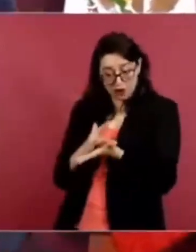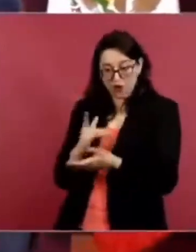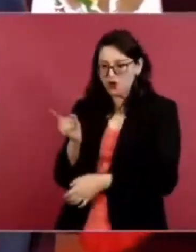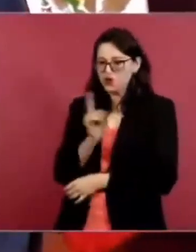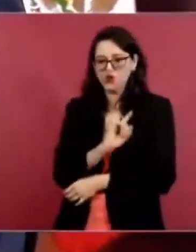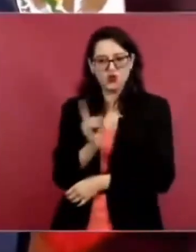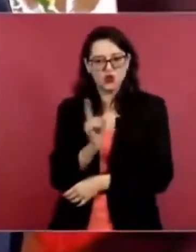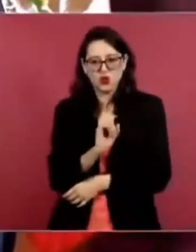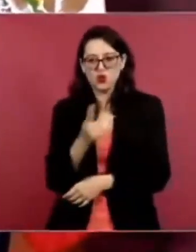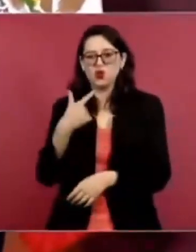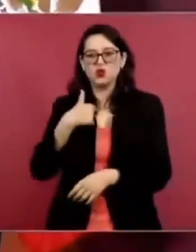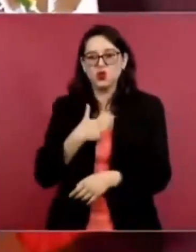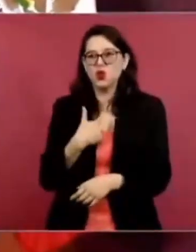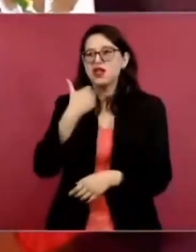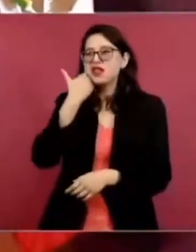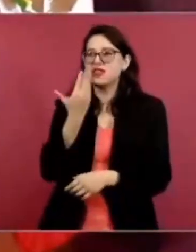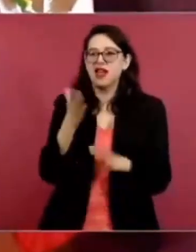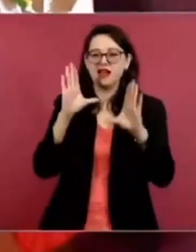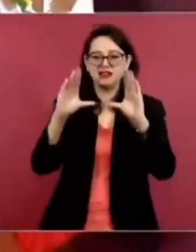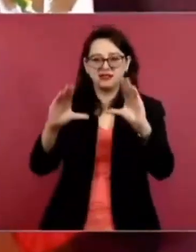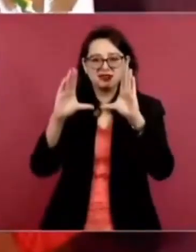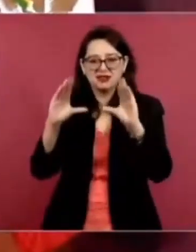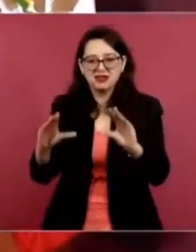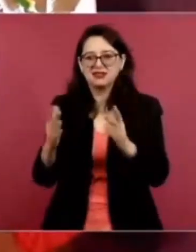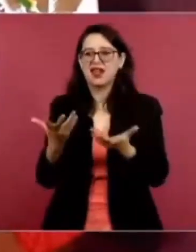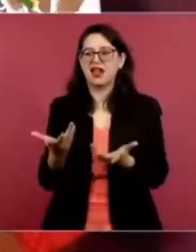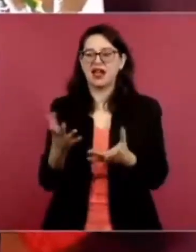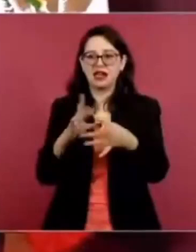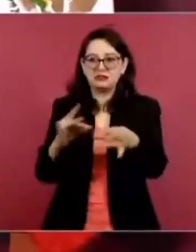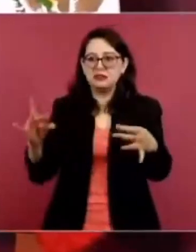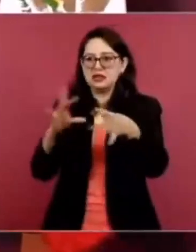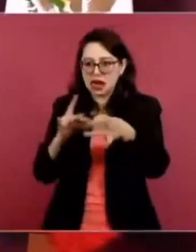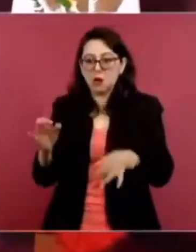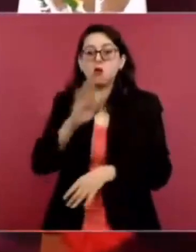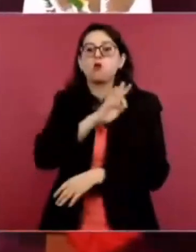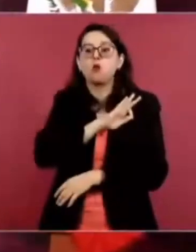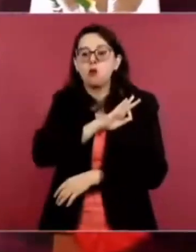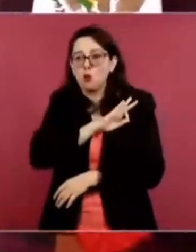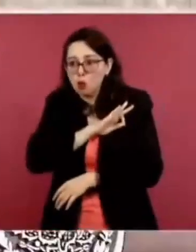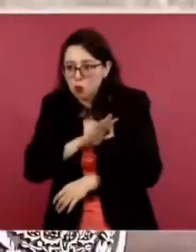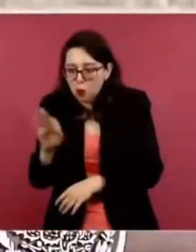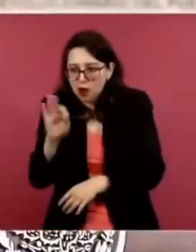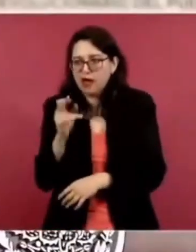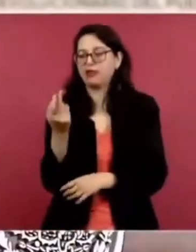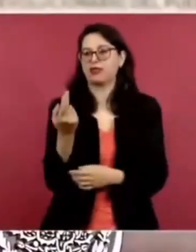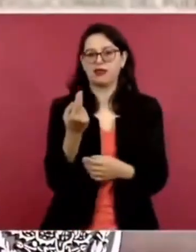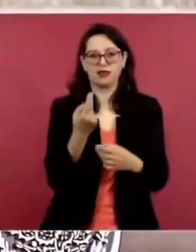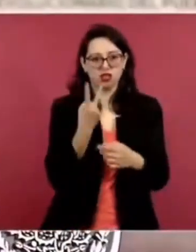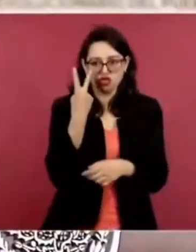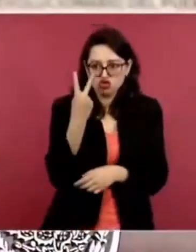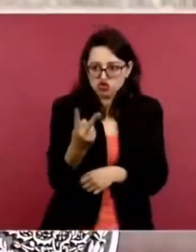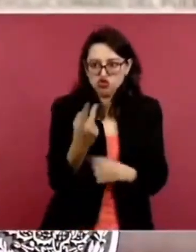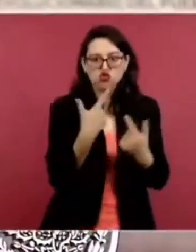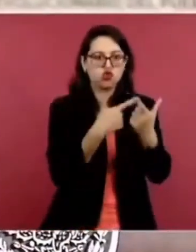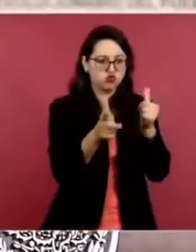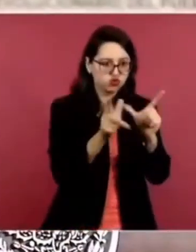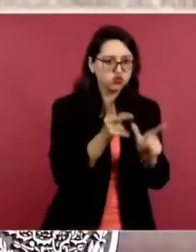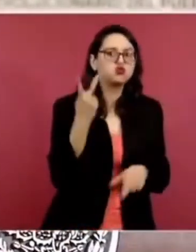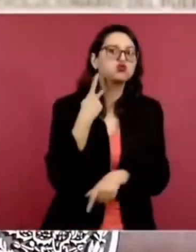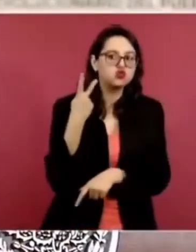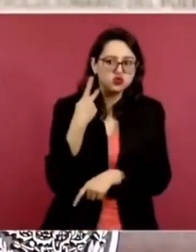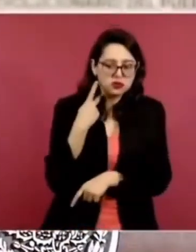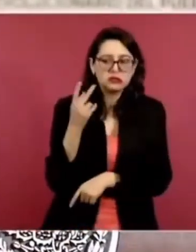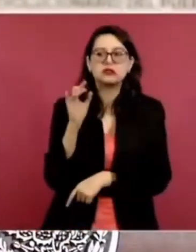pues aceptara de que era una actividad legal